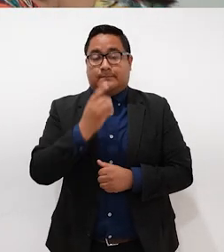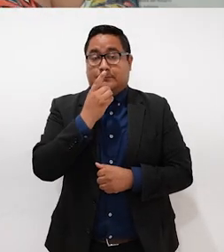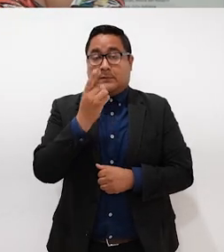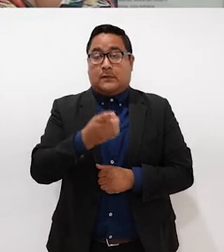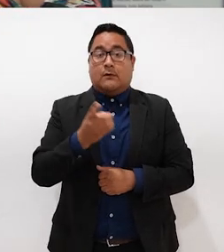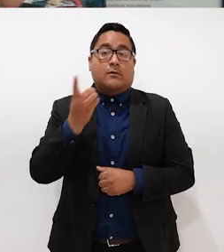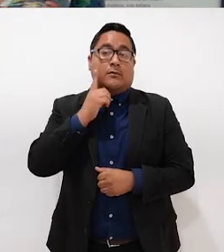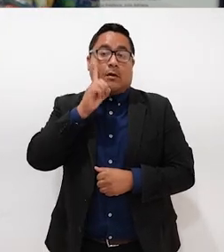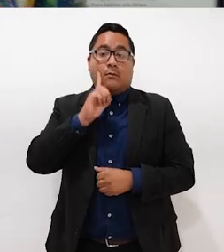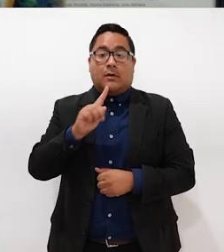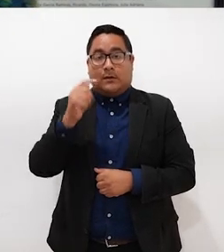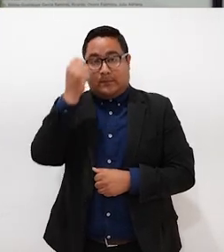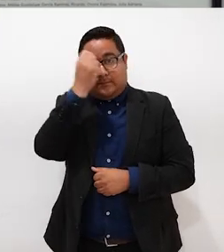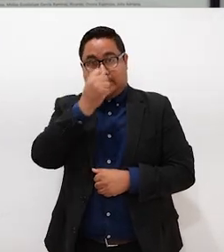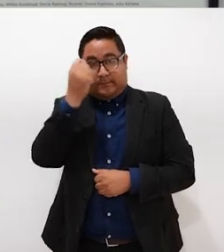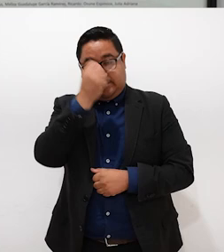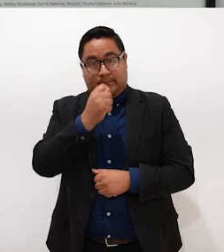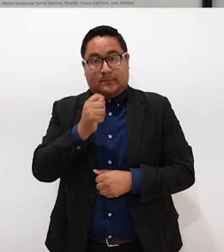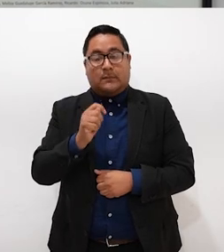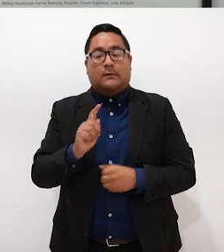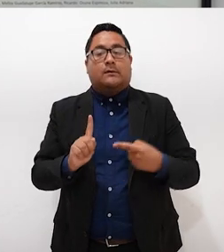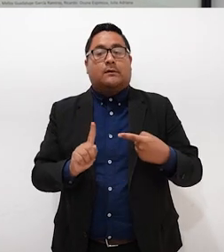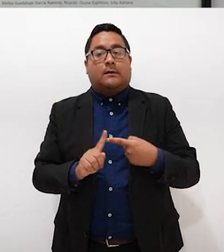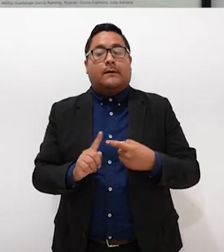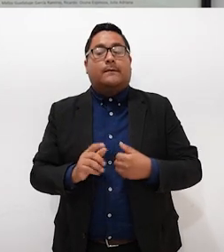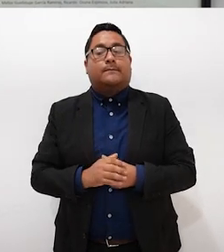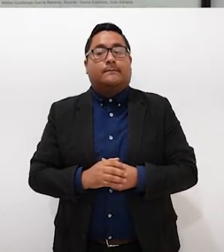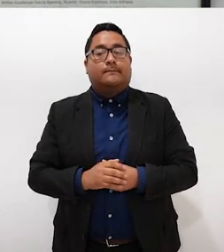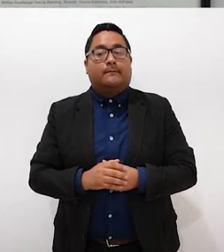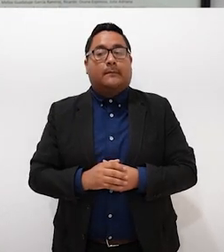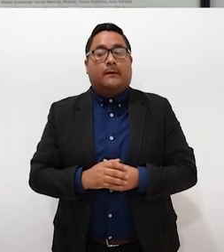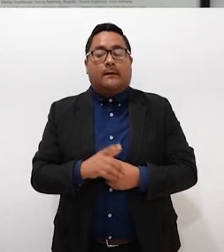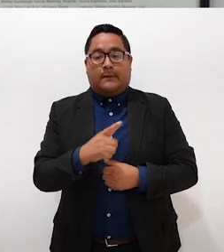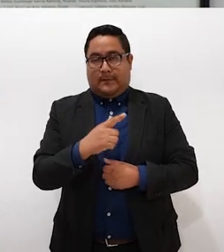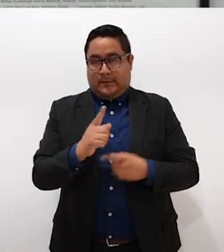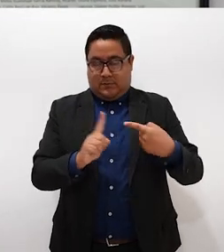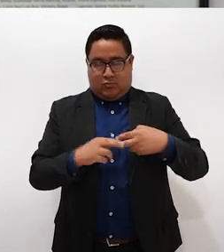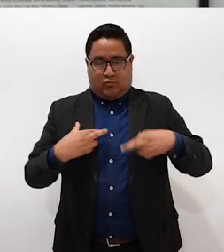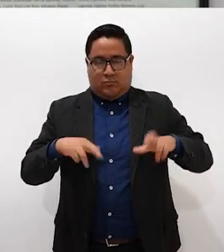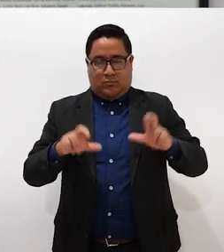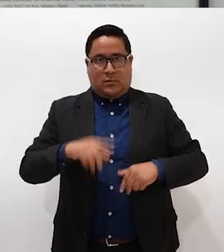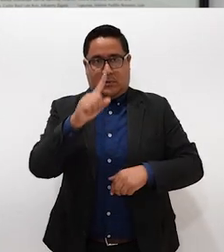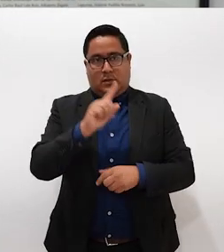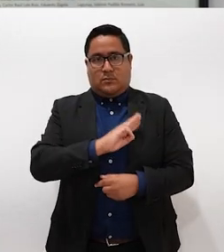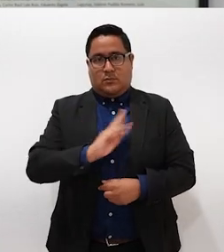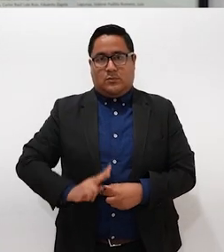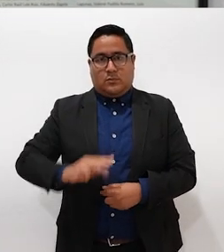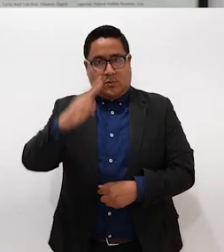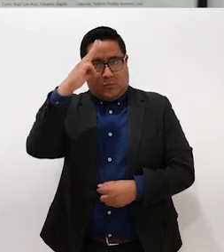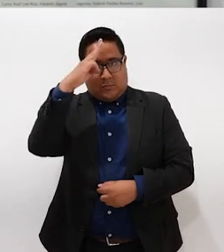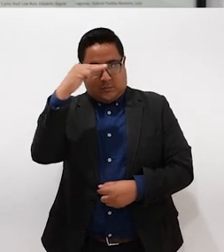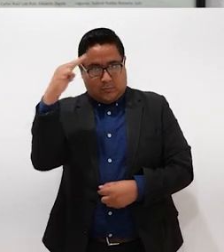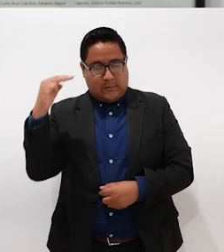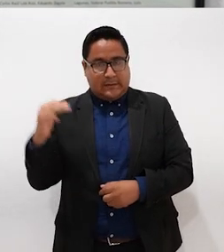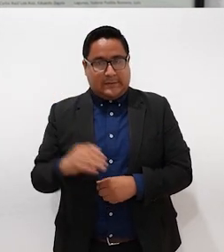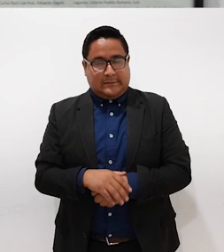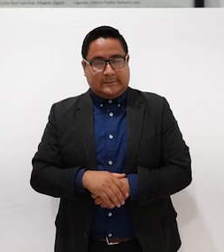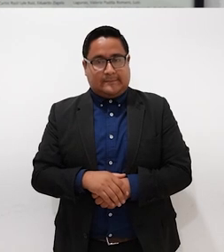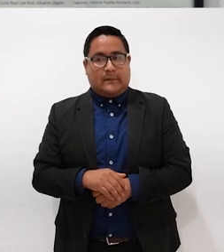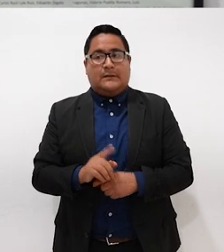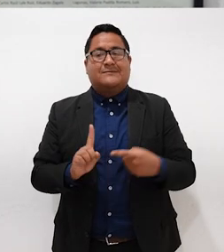Le comento que la diputada Teresita de Jesús Valentín Vázquez es representante en el municipio de Mulegé,